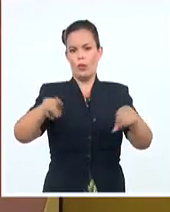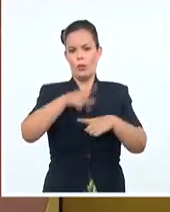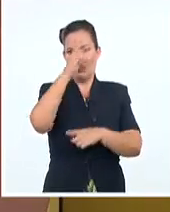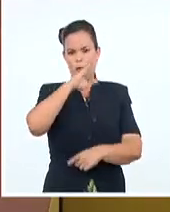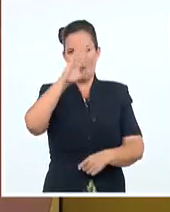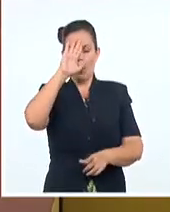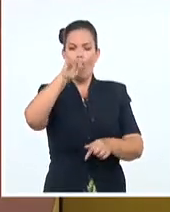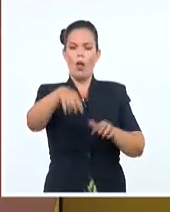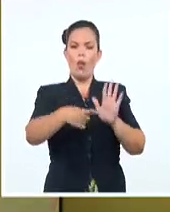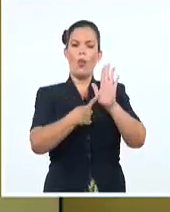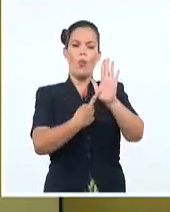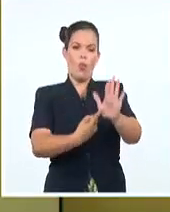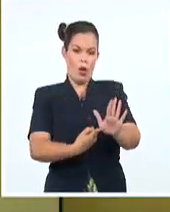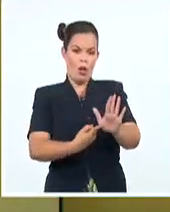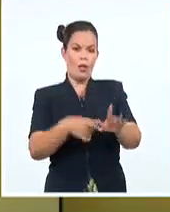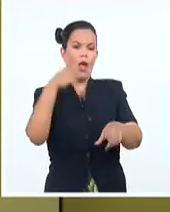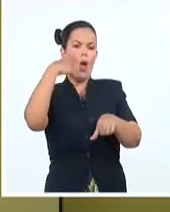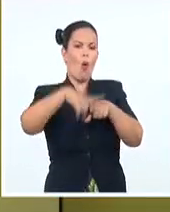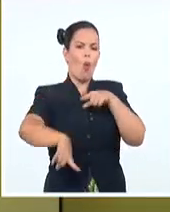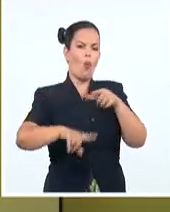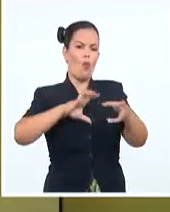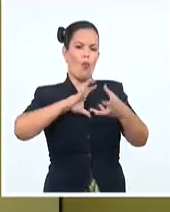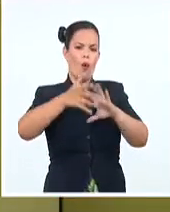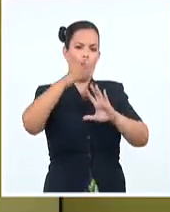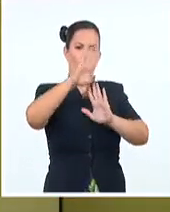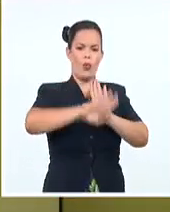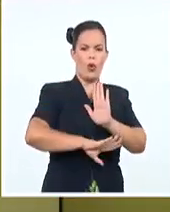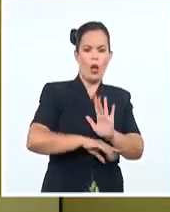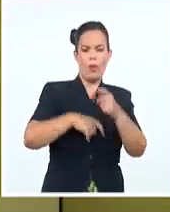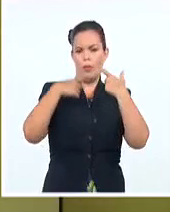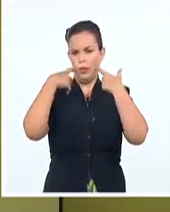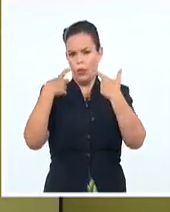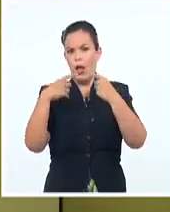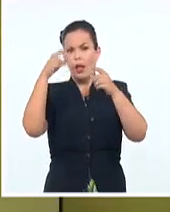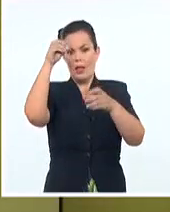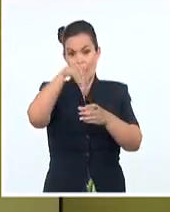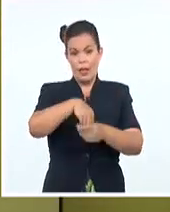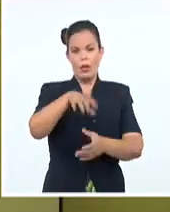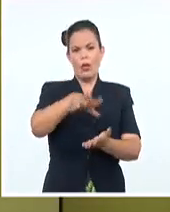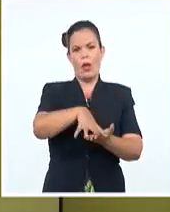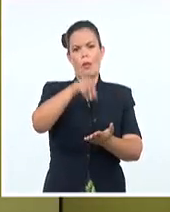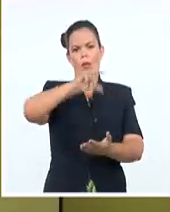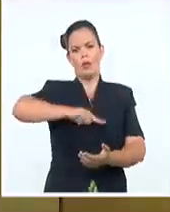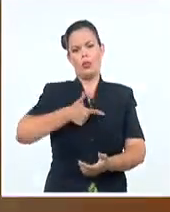singular muestra se suman a un programa de amplio despliegue en esa plaza cultural.